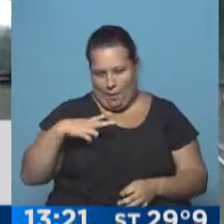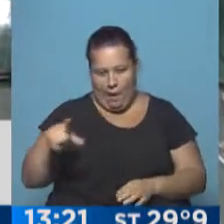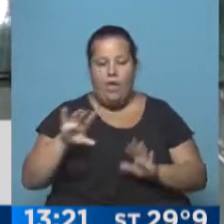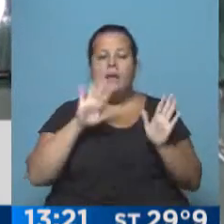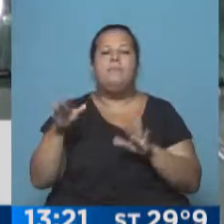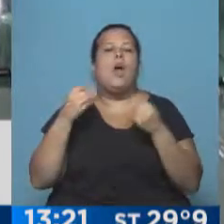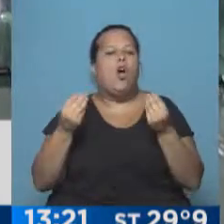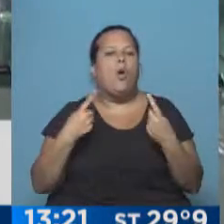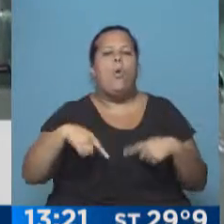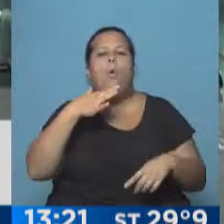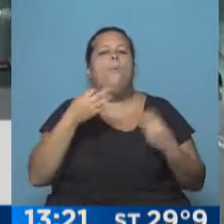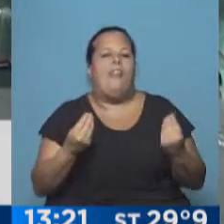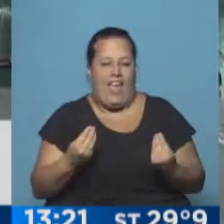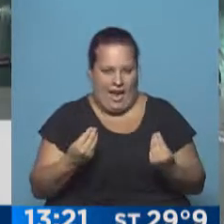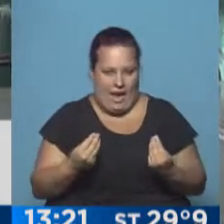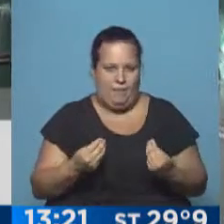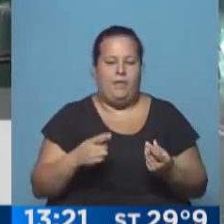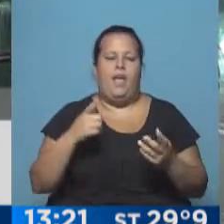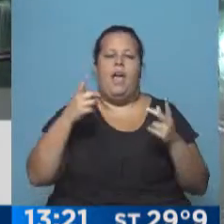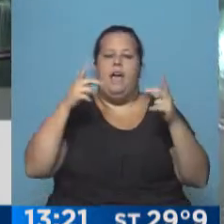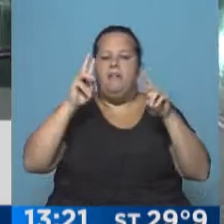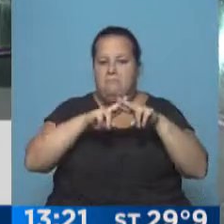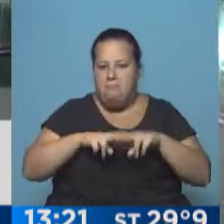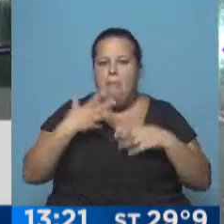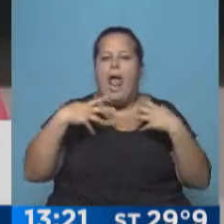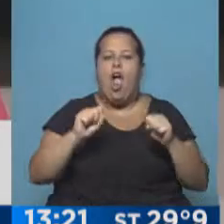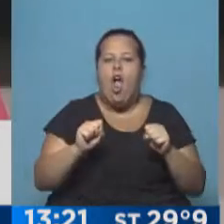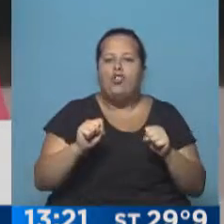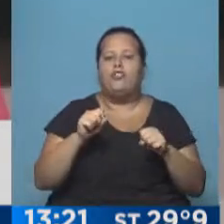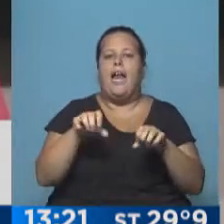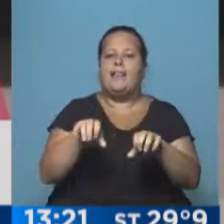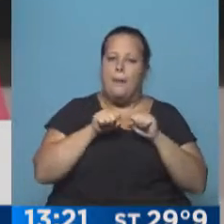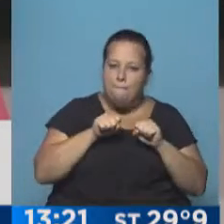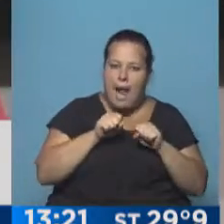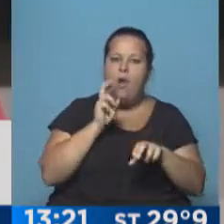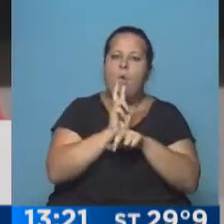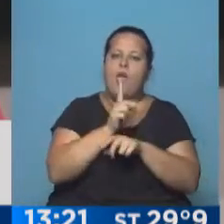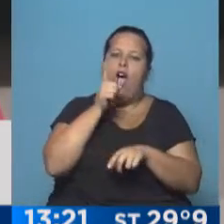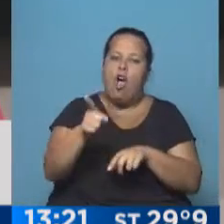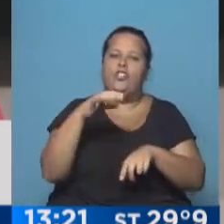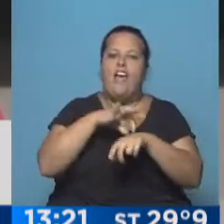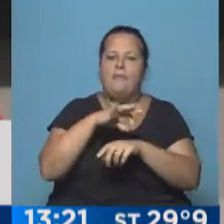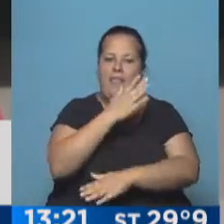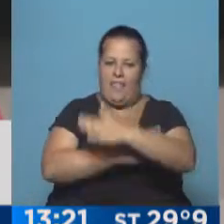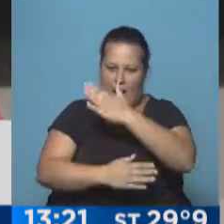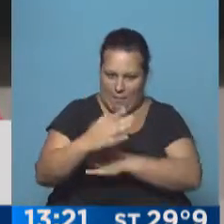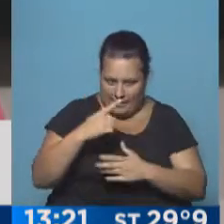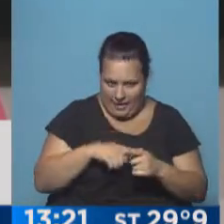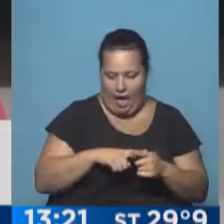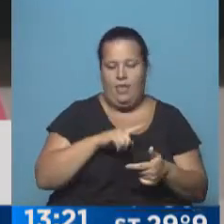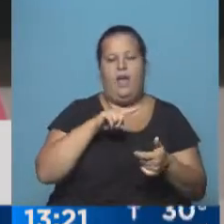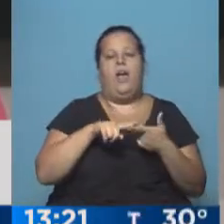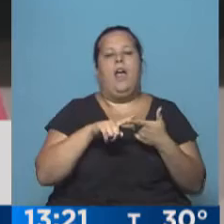¿Y qué es lo que tienen que cumplir? Bueno, estudios para la detección temprana y la prevención de patologías discapacitantes.